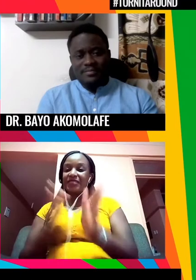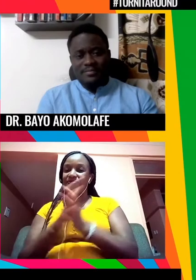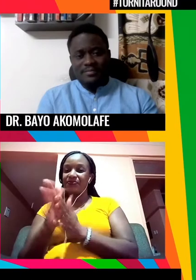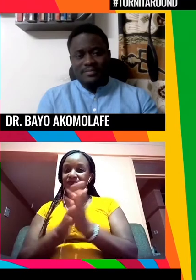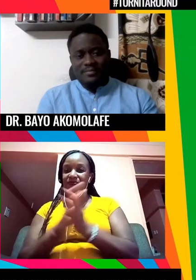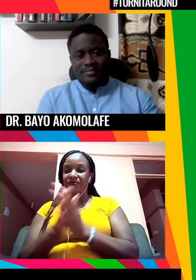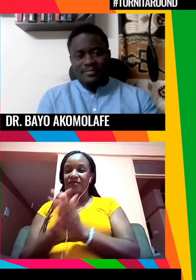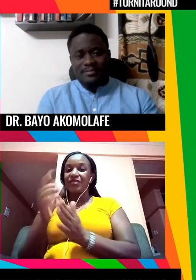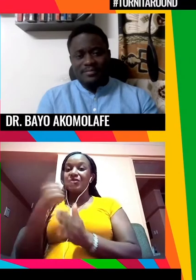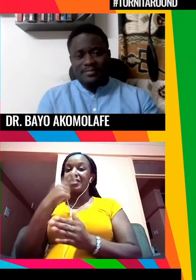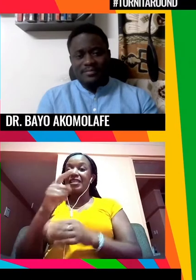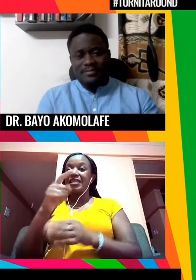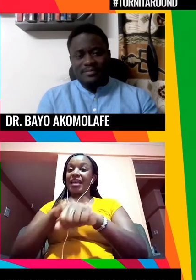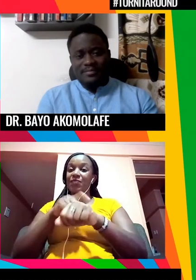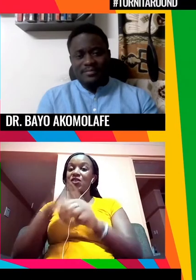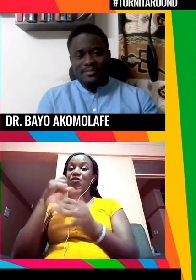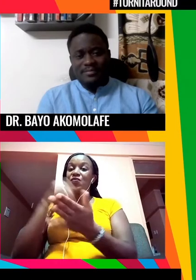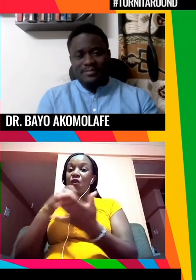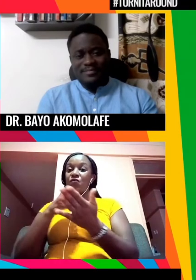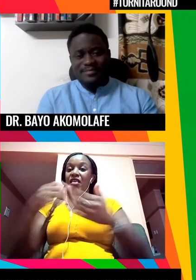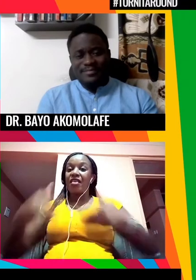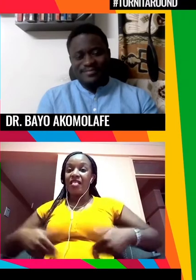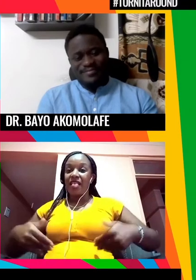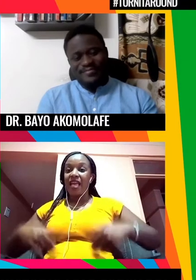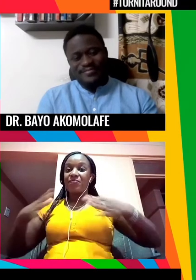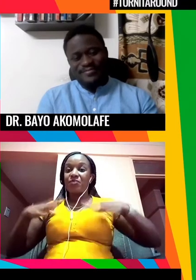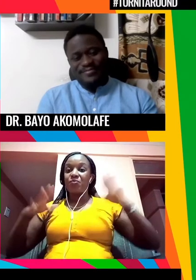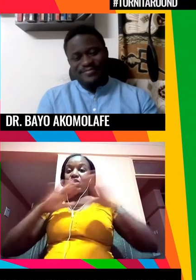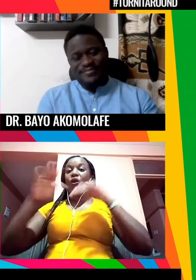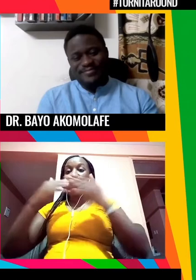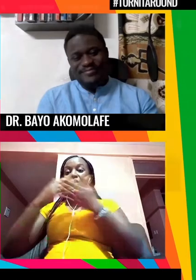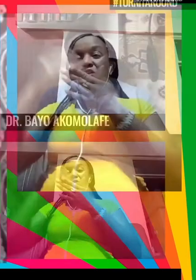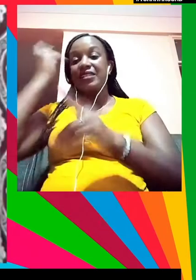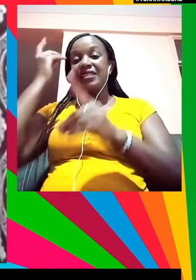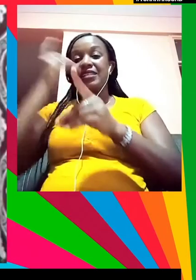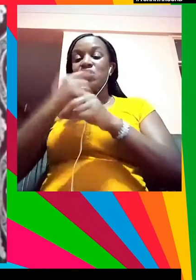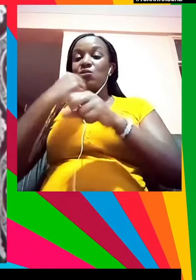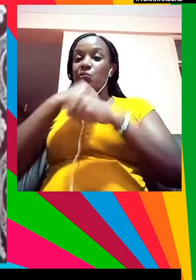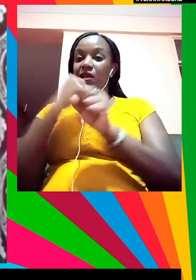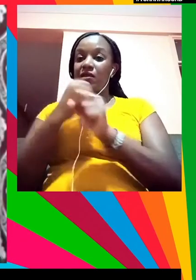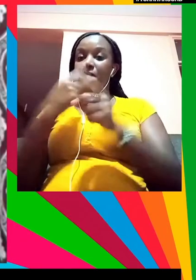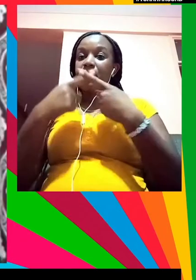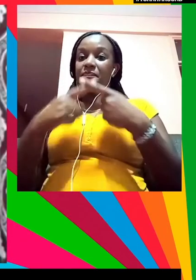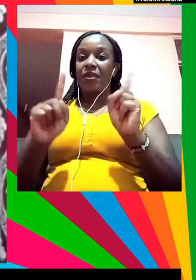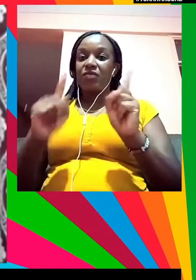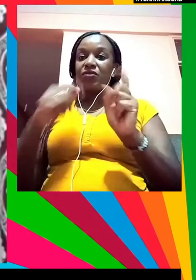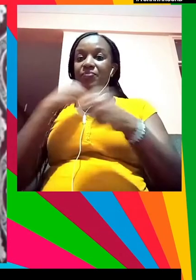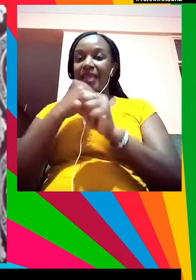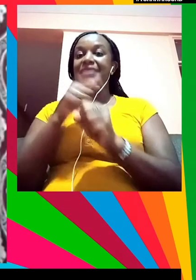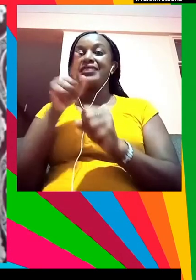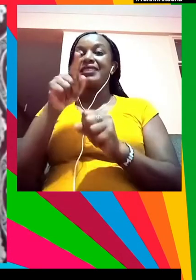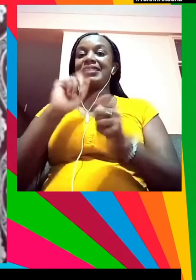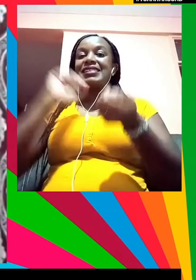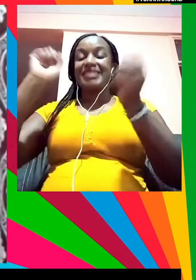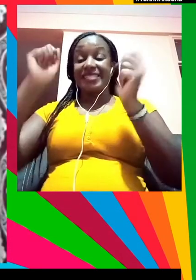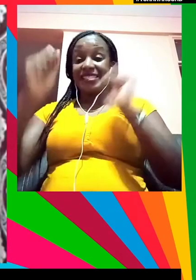cuando impliquemos a los jóvenes en las decisiones que tomamos. Y creo que solo daremos ese gran salto y cambiaremos